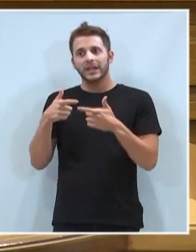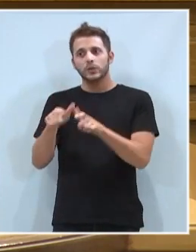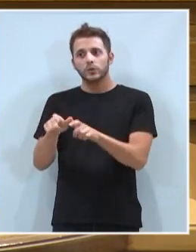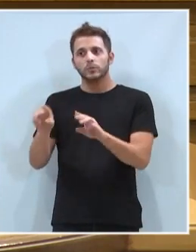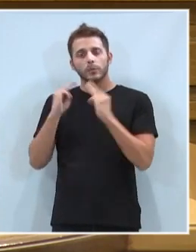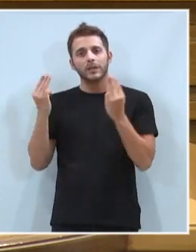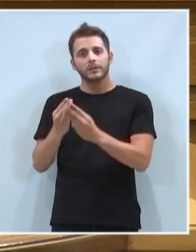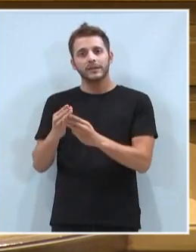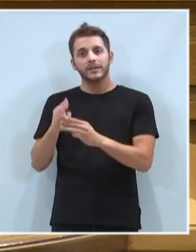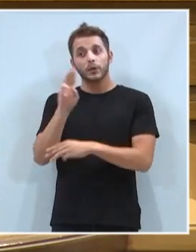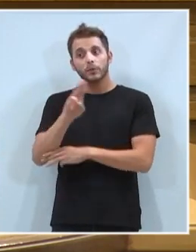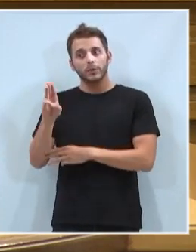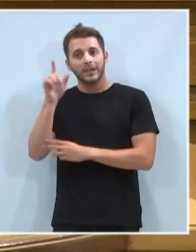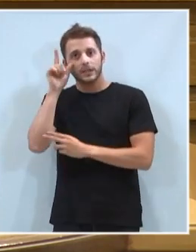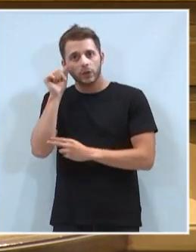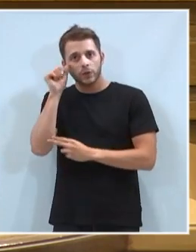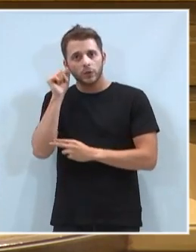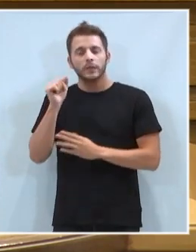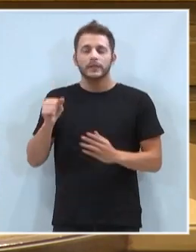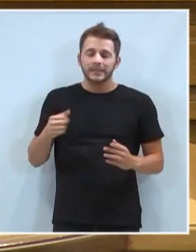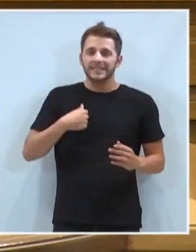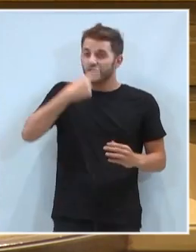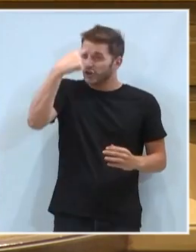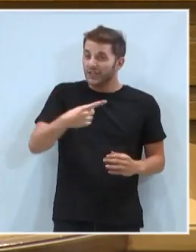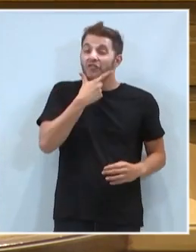al Partido Popular, entiendo que no va a ser fácil.